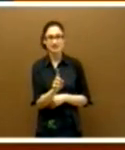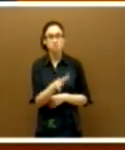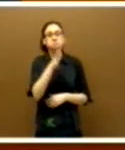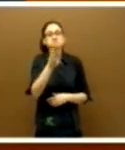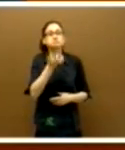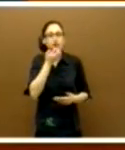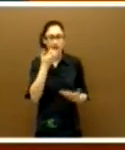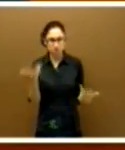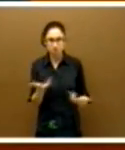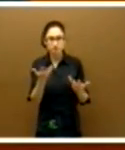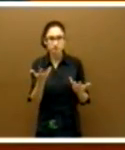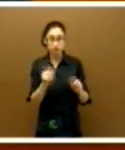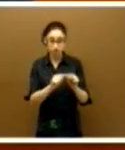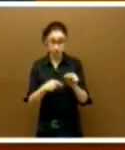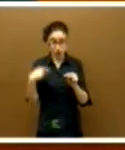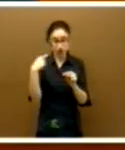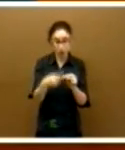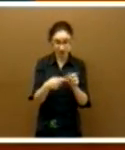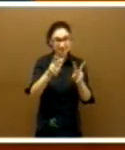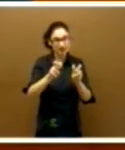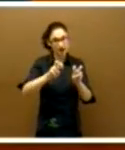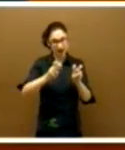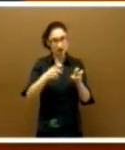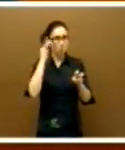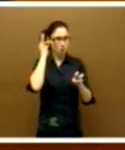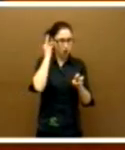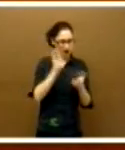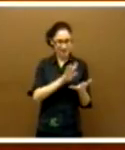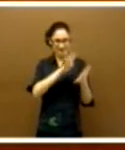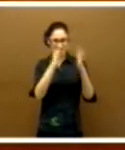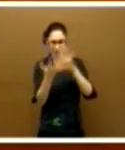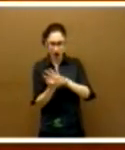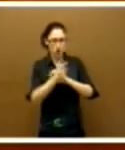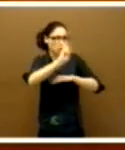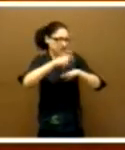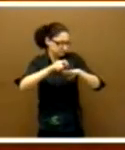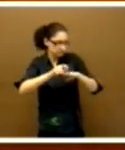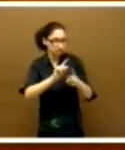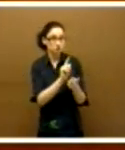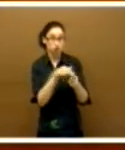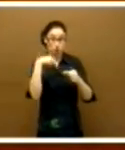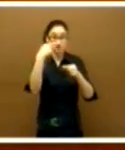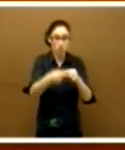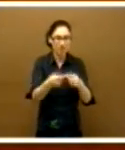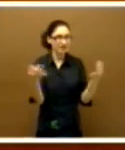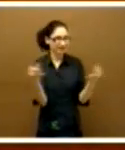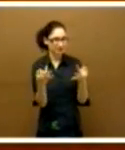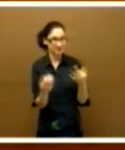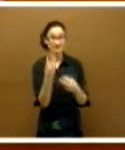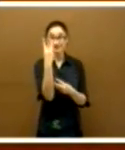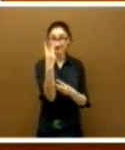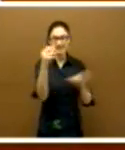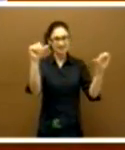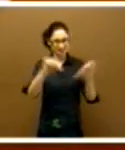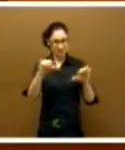por ejemplo, como consecuencia de la renovación de la mujer y algunos otros aspectos más, se han producido tres crisis